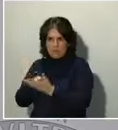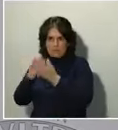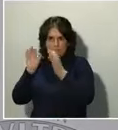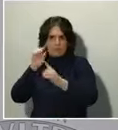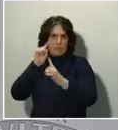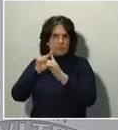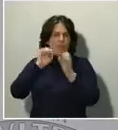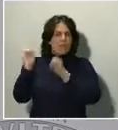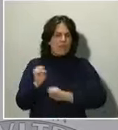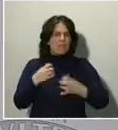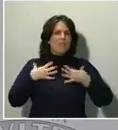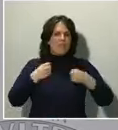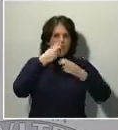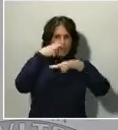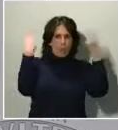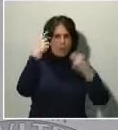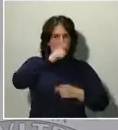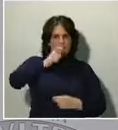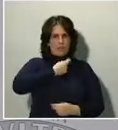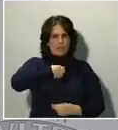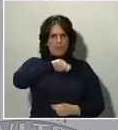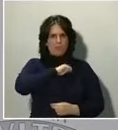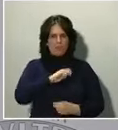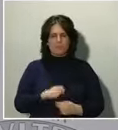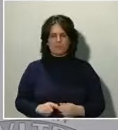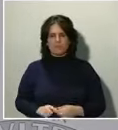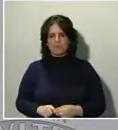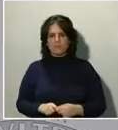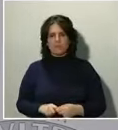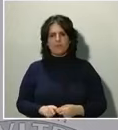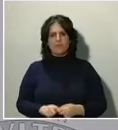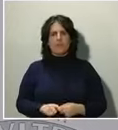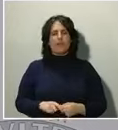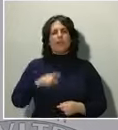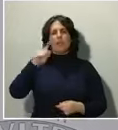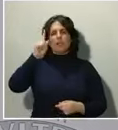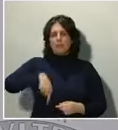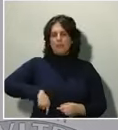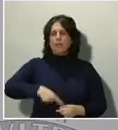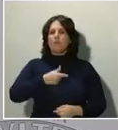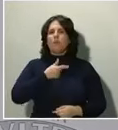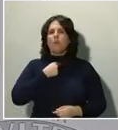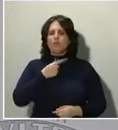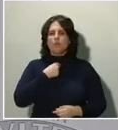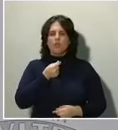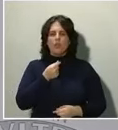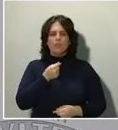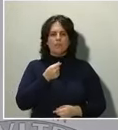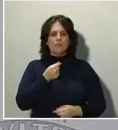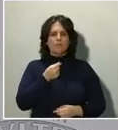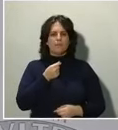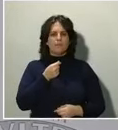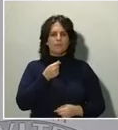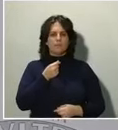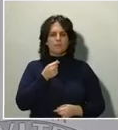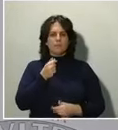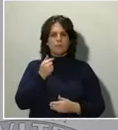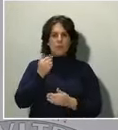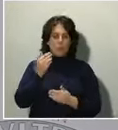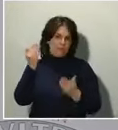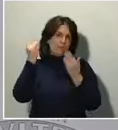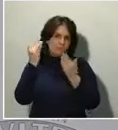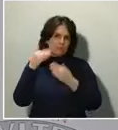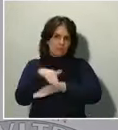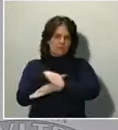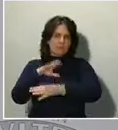este caso, me gustaría también hacer y rendir un tributo no solamente al Ministerio de Sanidad, sino también al Centro de Alertas y